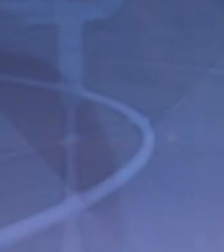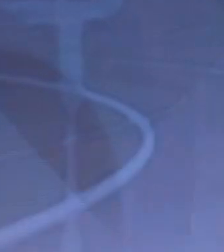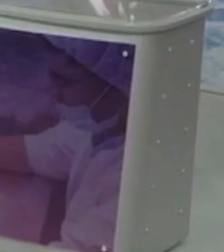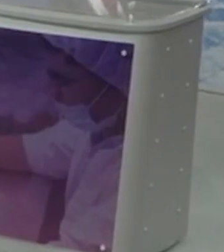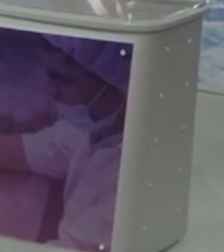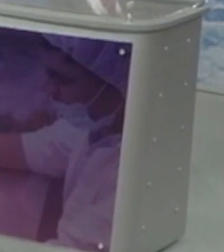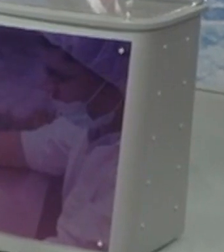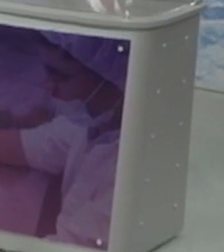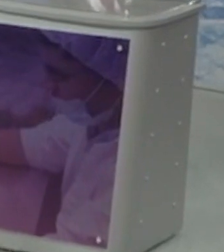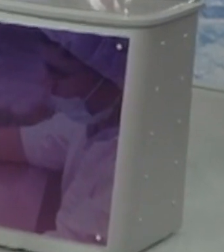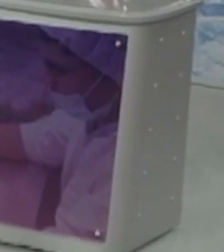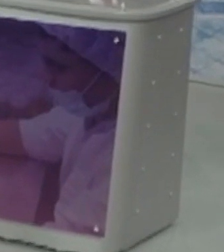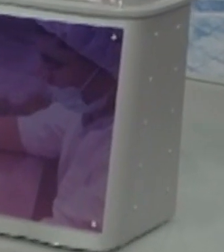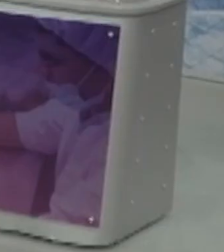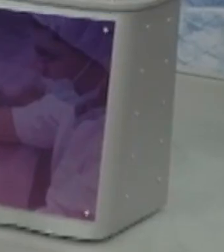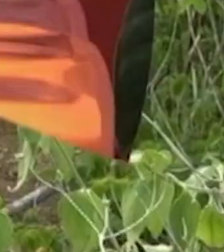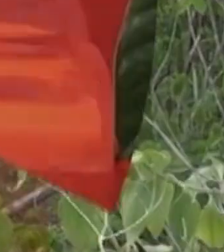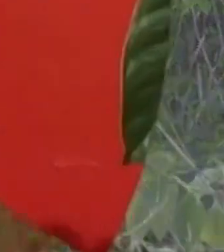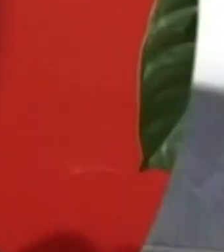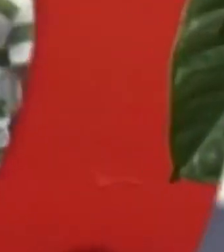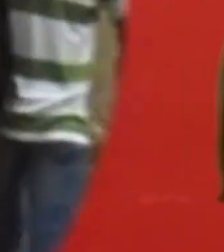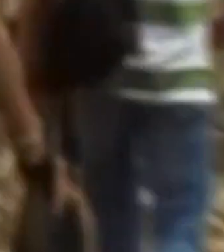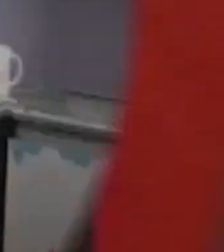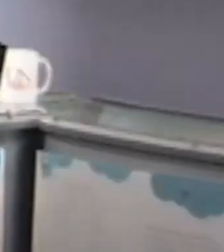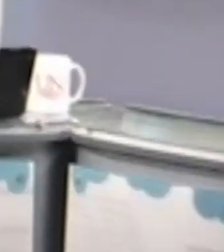hablar en Una Mirada esta semana Acompáñenos